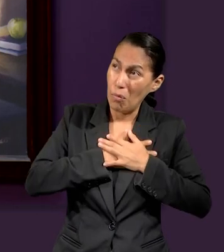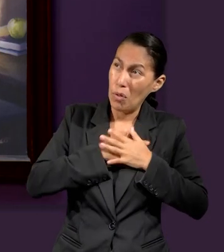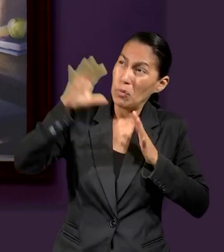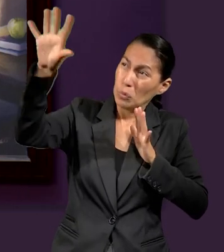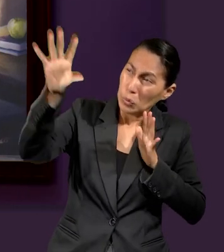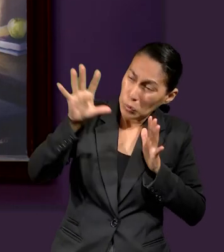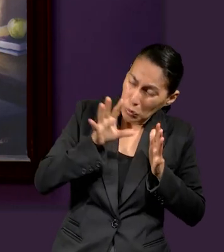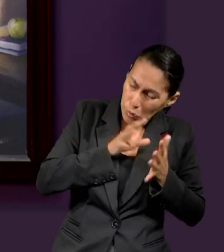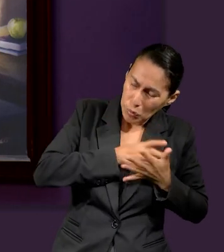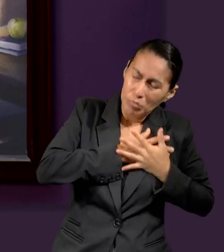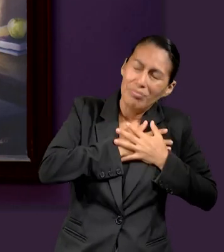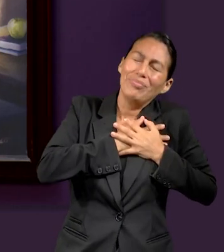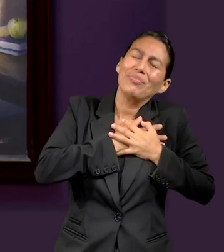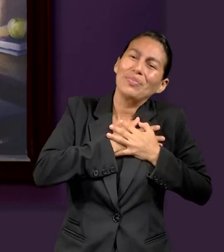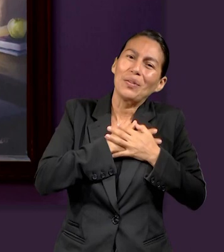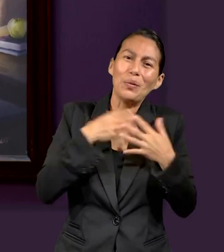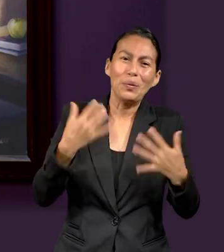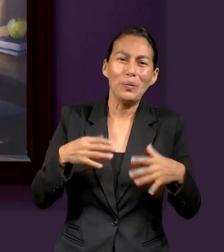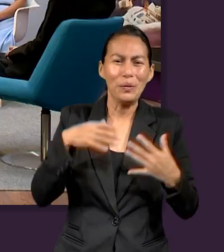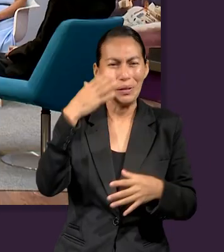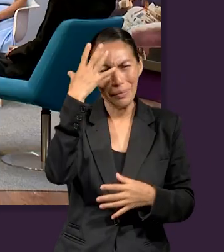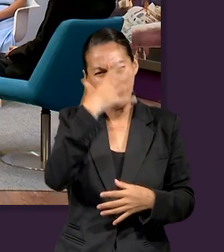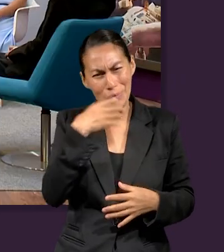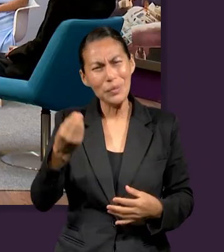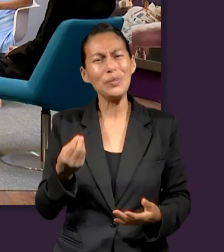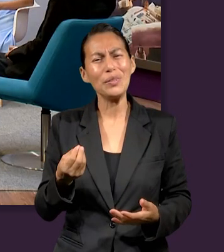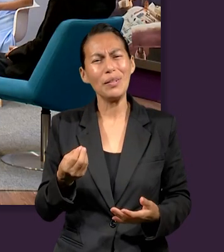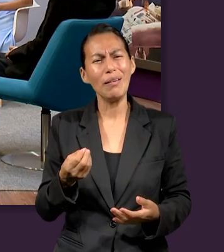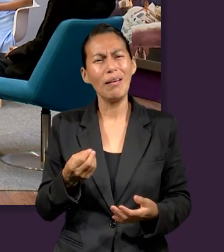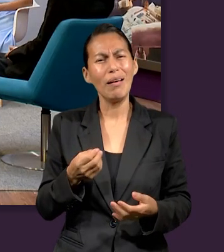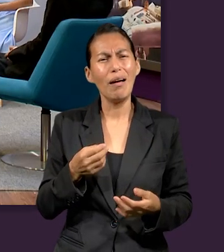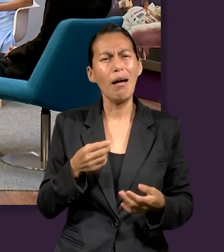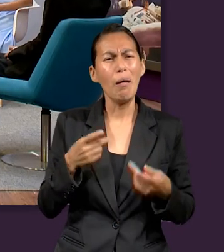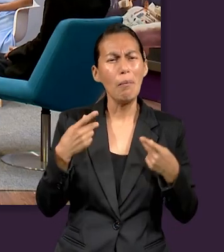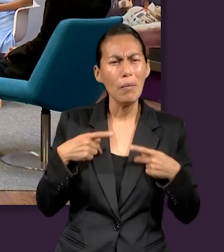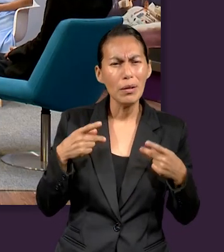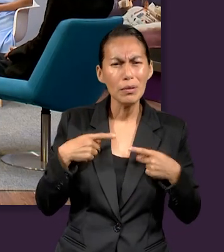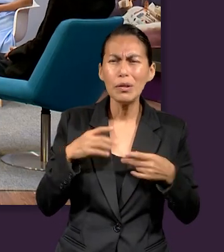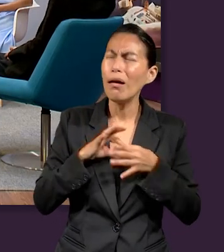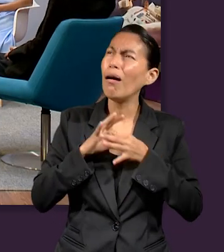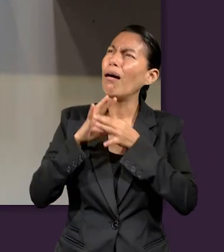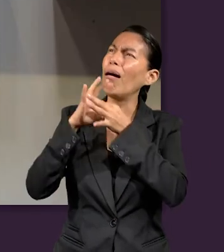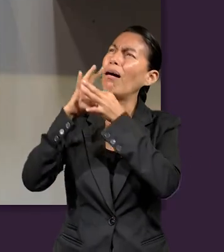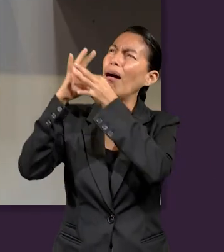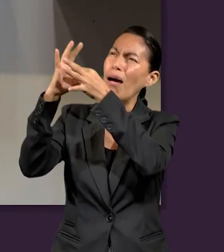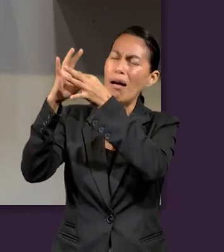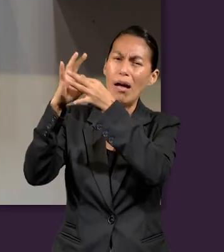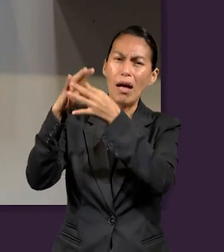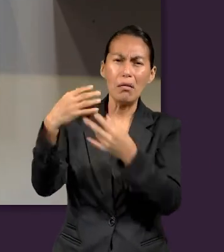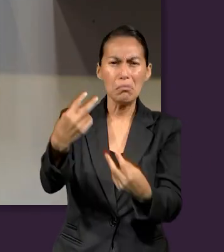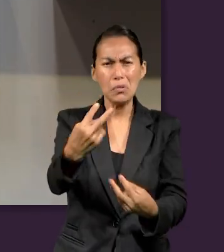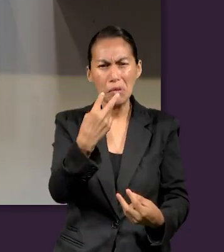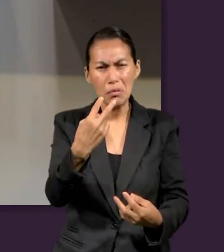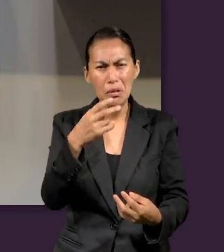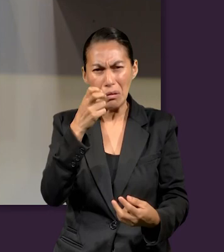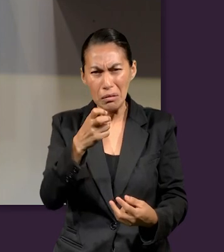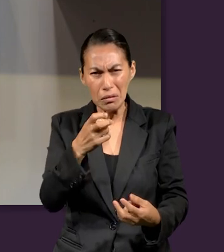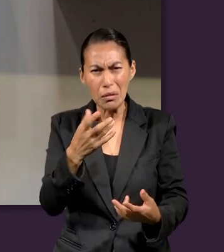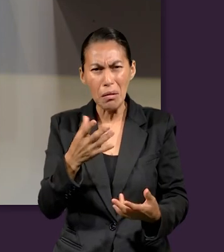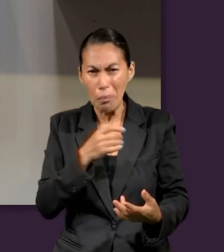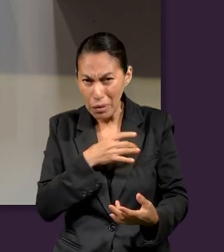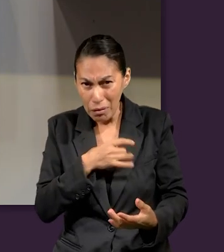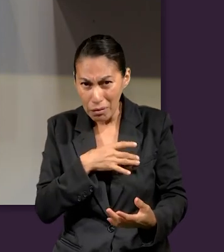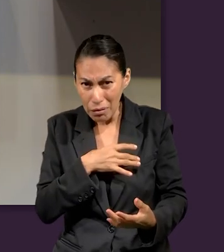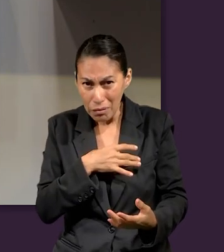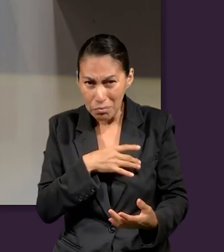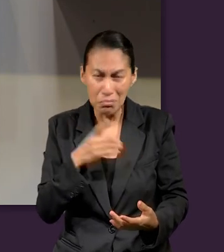en este mundo. Para que tengamos confianza en el día del juicio. Así que, ¿qué preocupación puede tener un hermano que nos